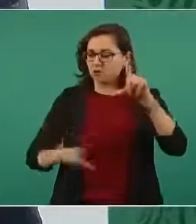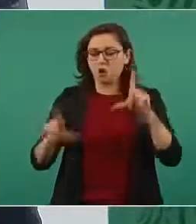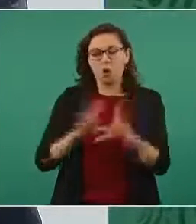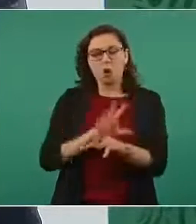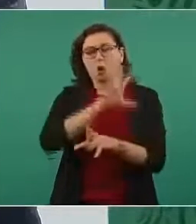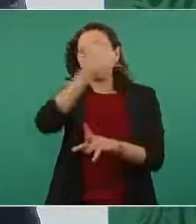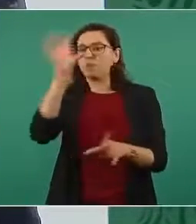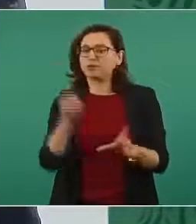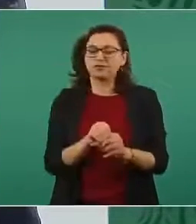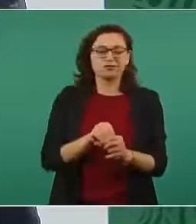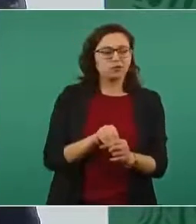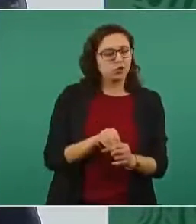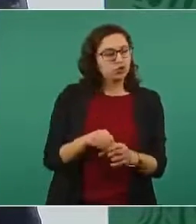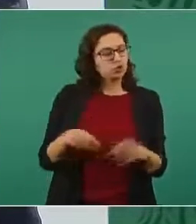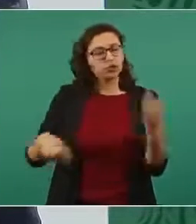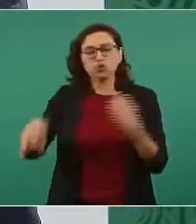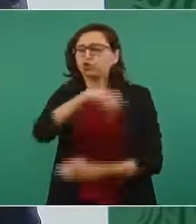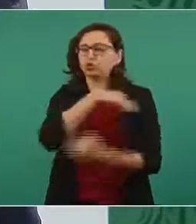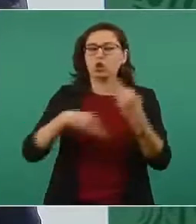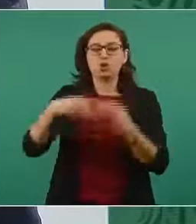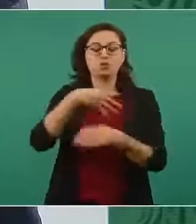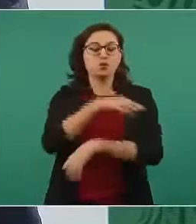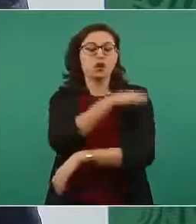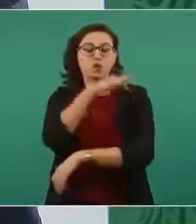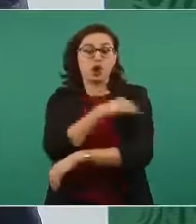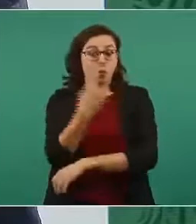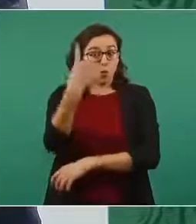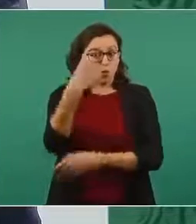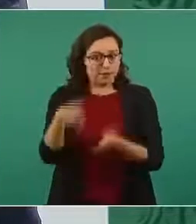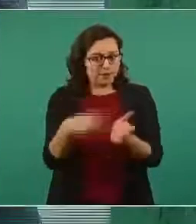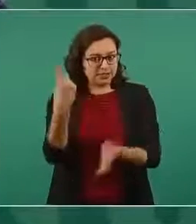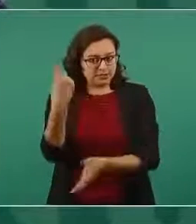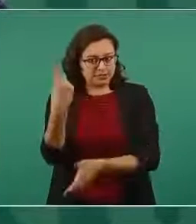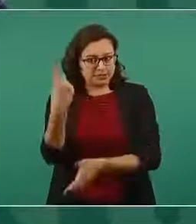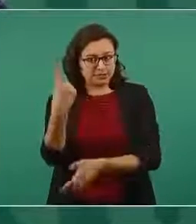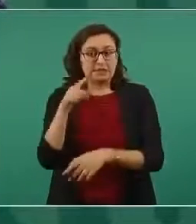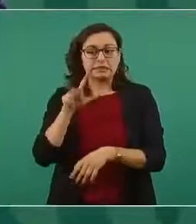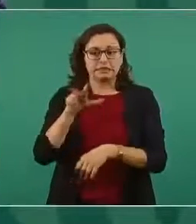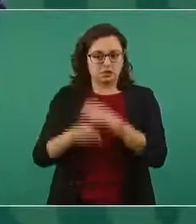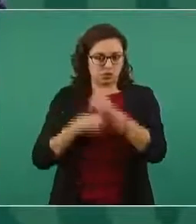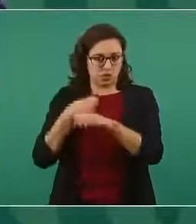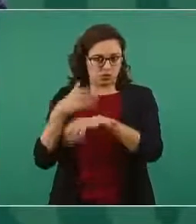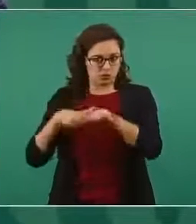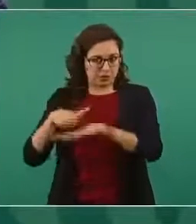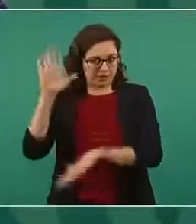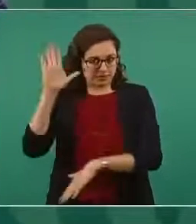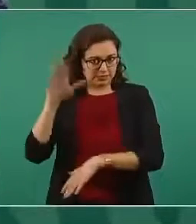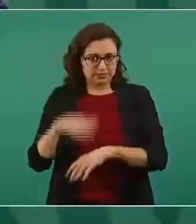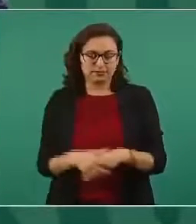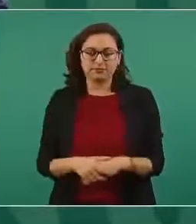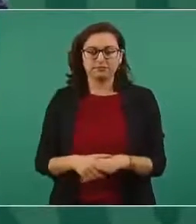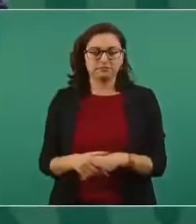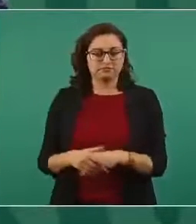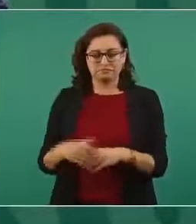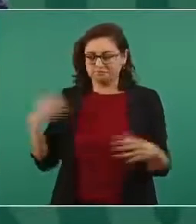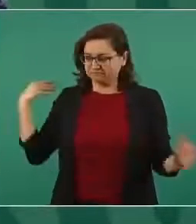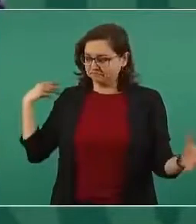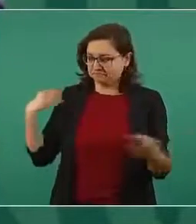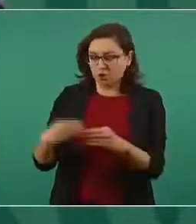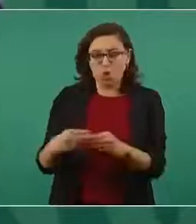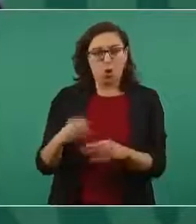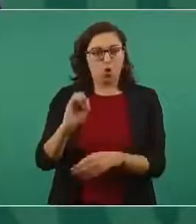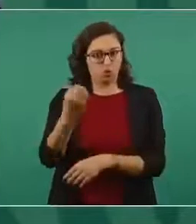mexicanos mayores de 18 años aún con una dosis. Todo esto para que